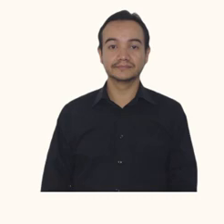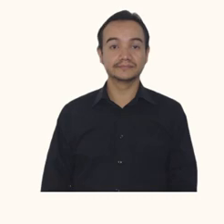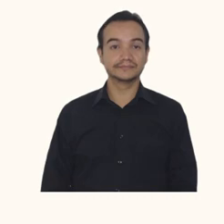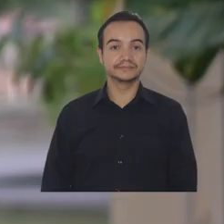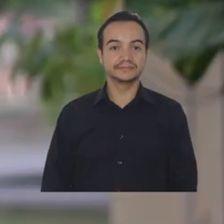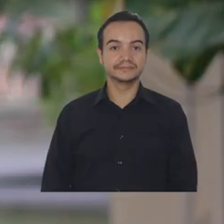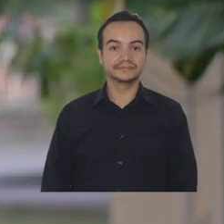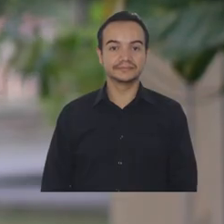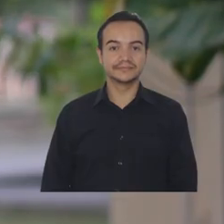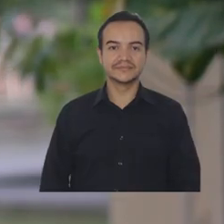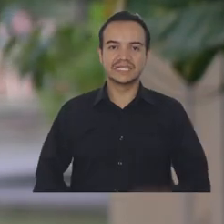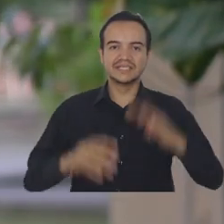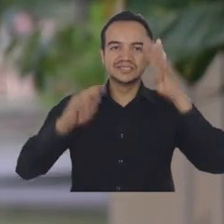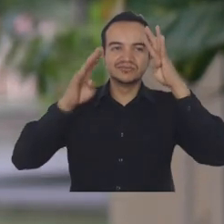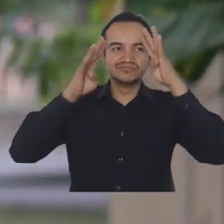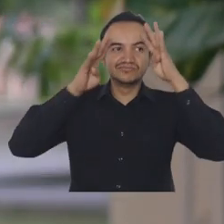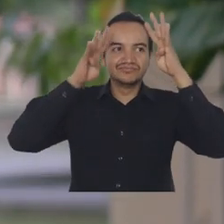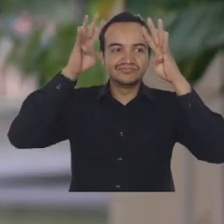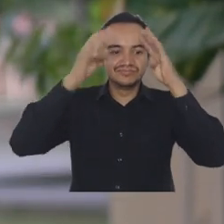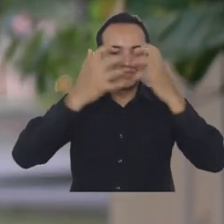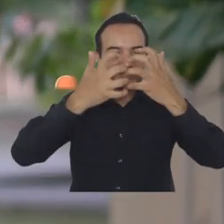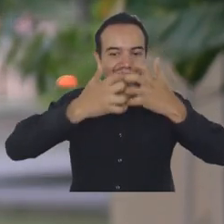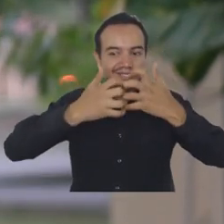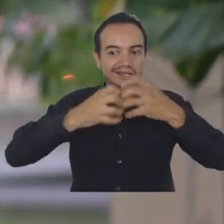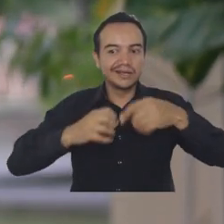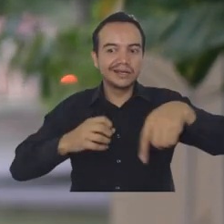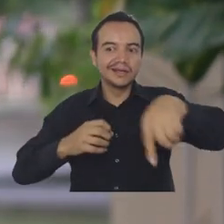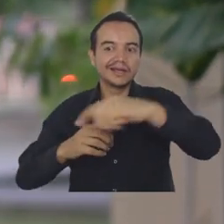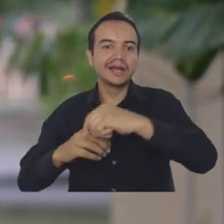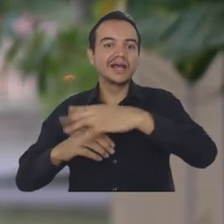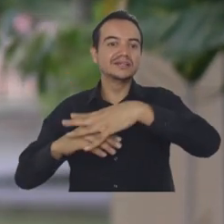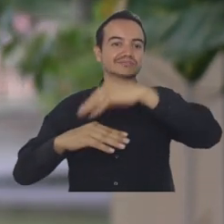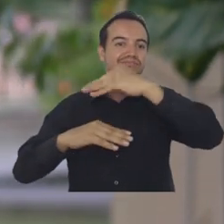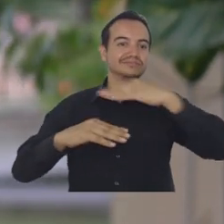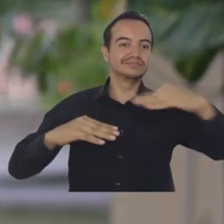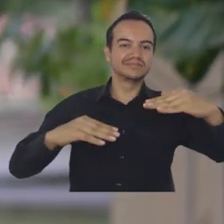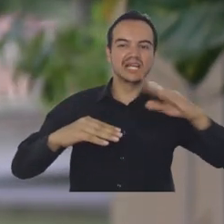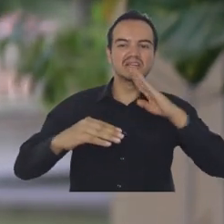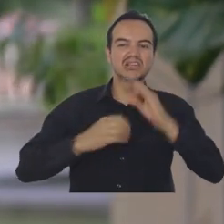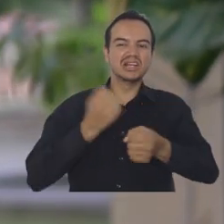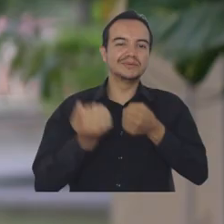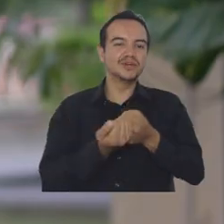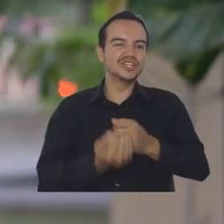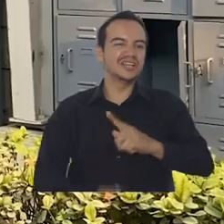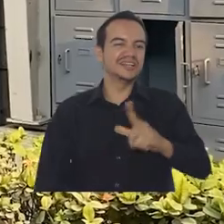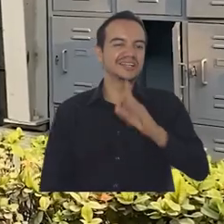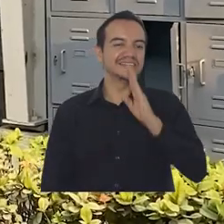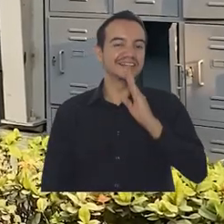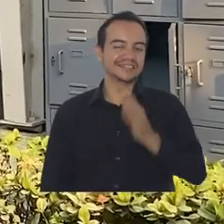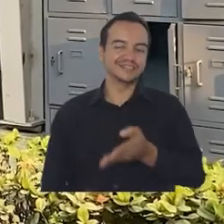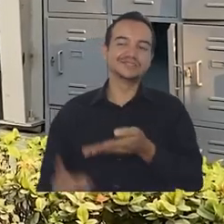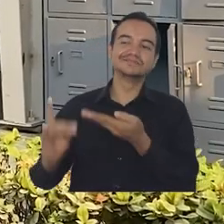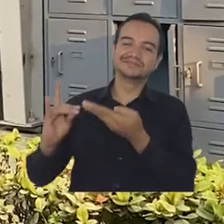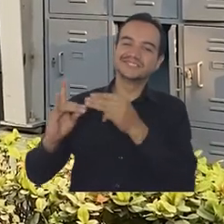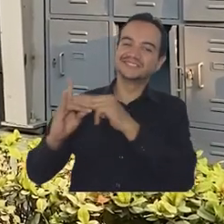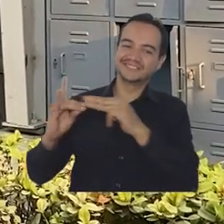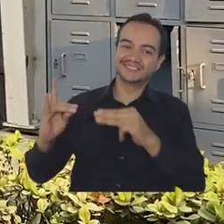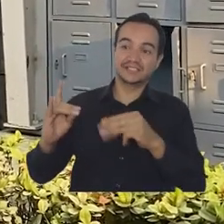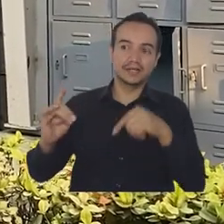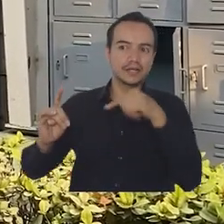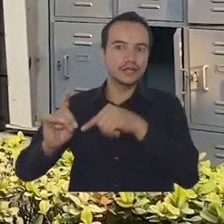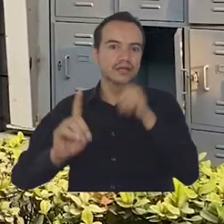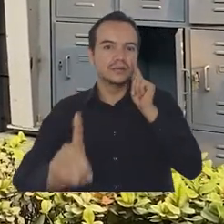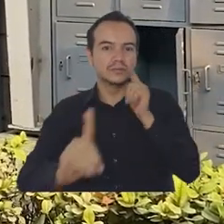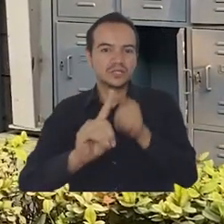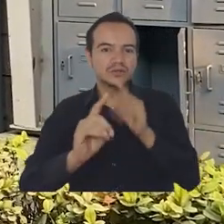La innovación empresarial en el departamento es impulsada desde Unimagdalena. Para este propósito, la